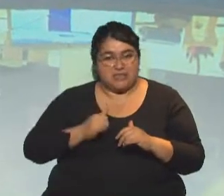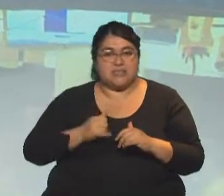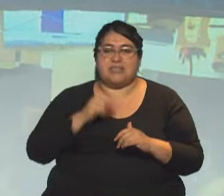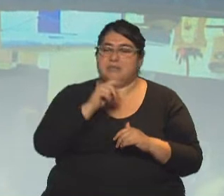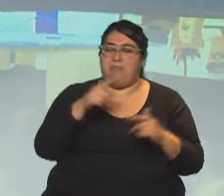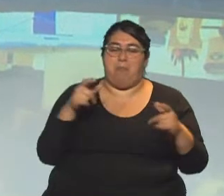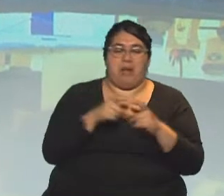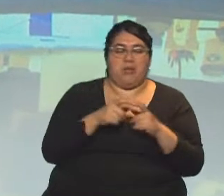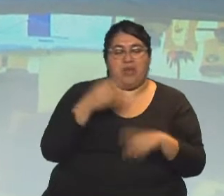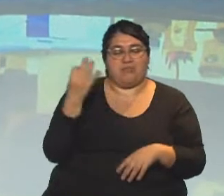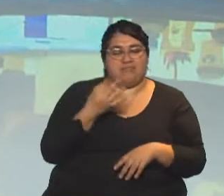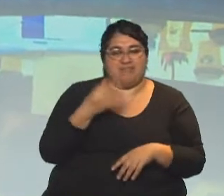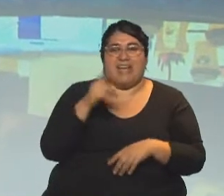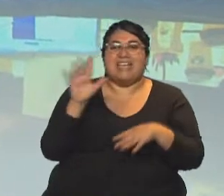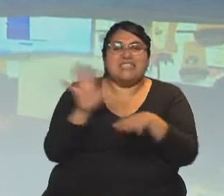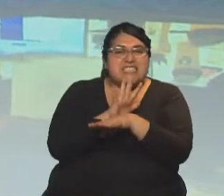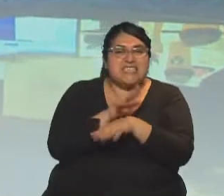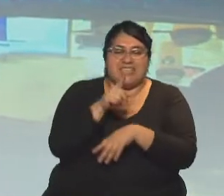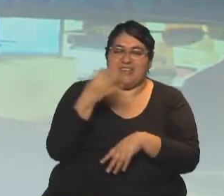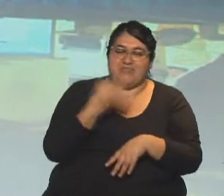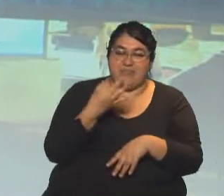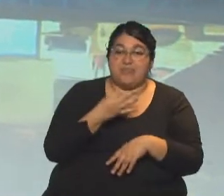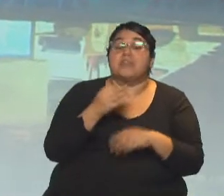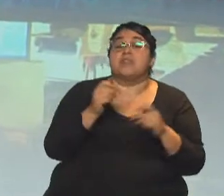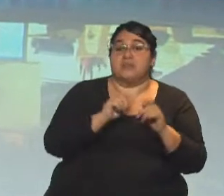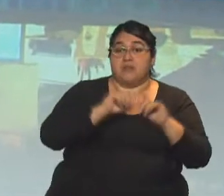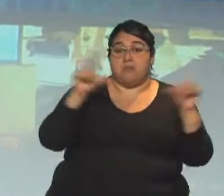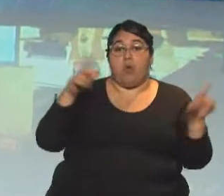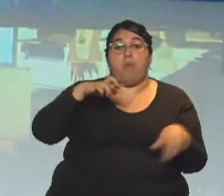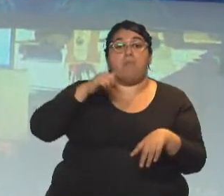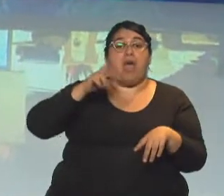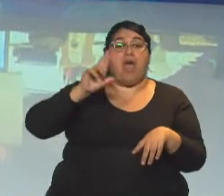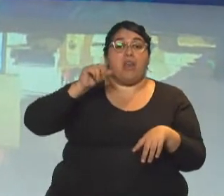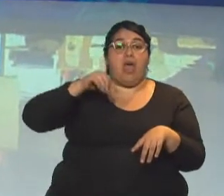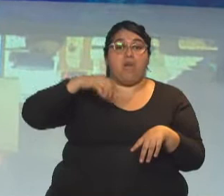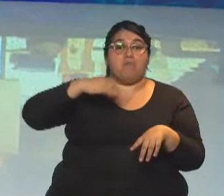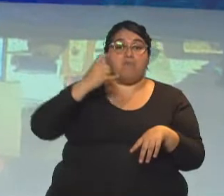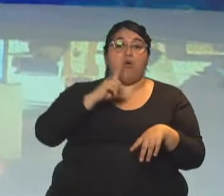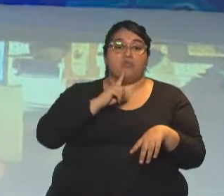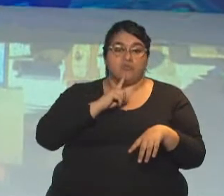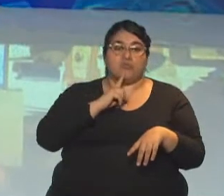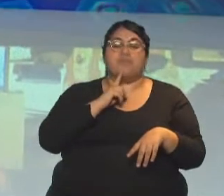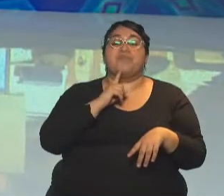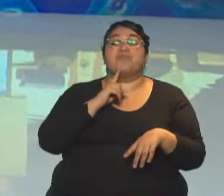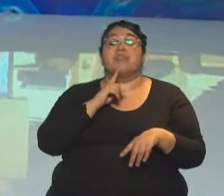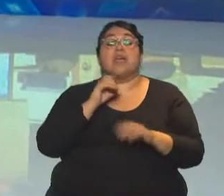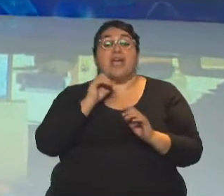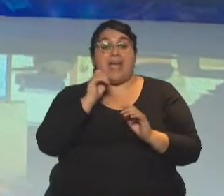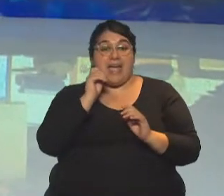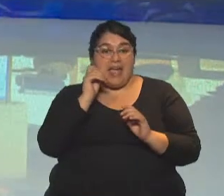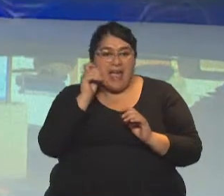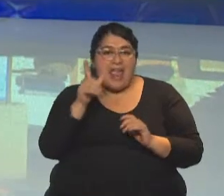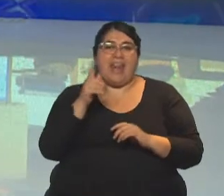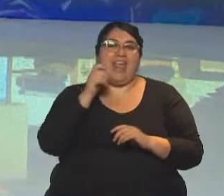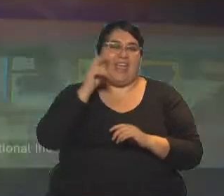esta es la película. Busquen ir al cine porque se estrena en plataforma, Paramount, pero como el suplente, el suplente es solo en cines, el gerente de esa